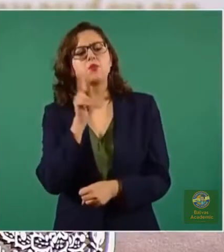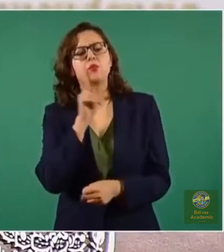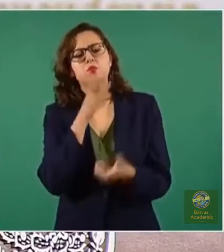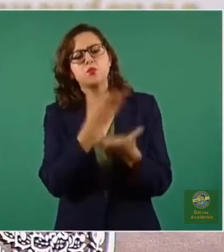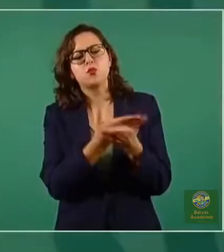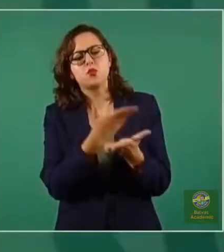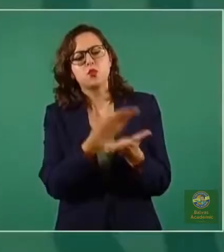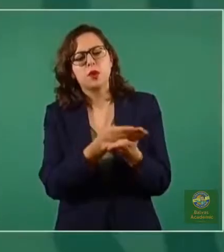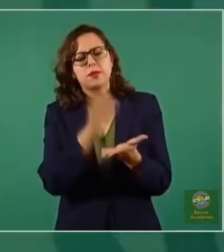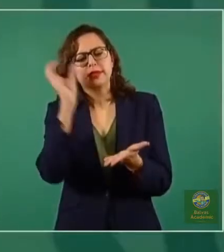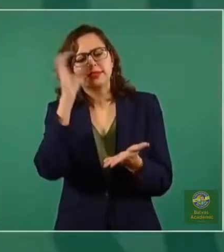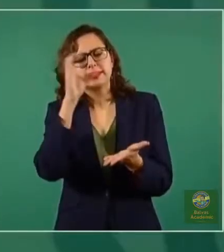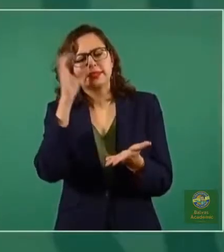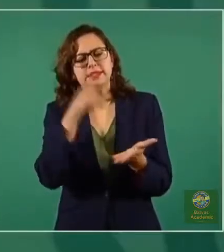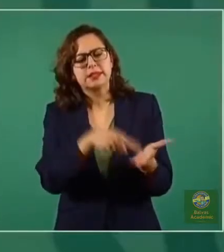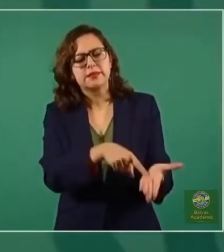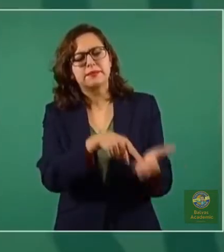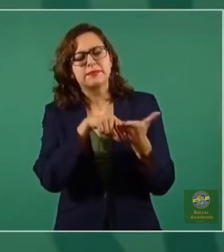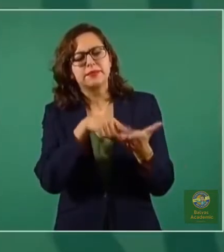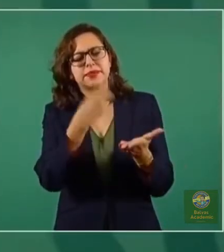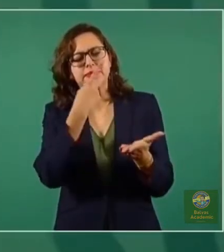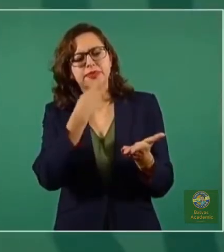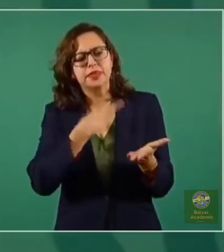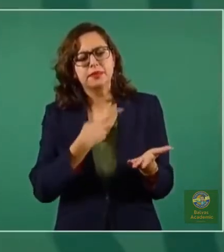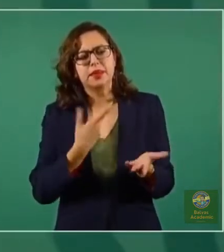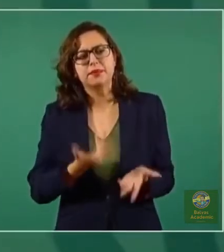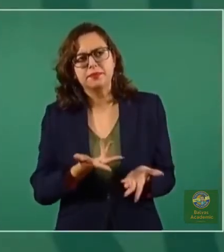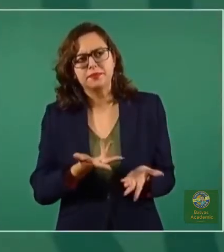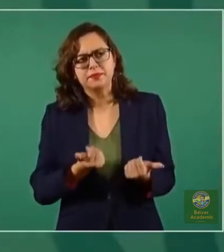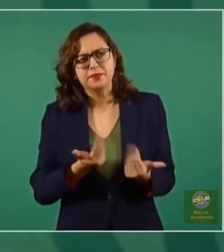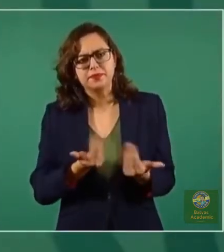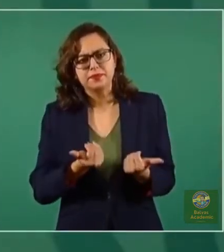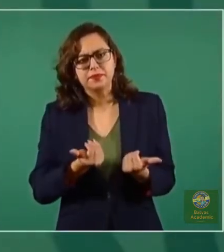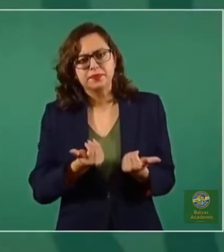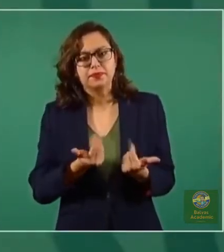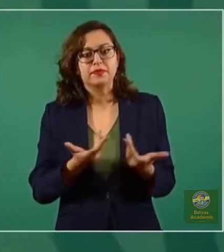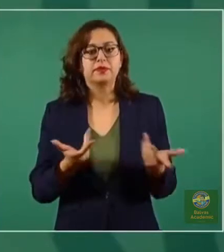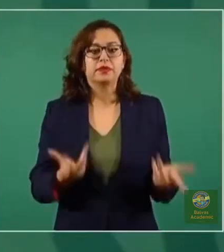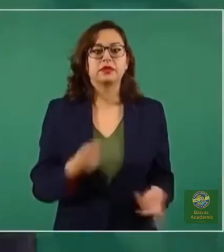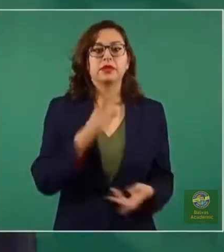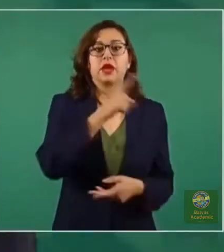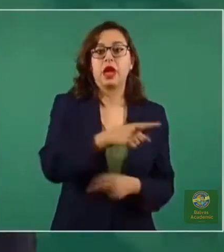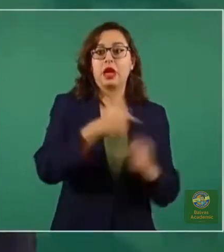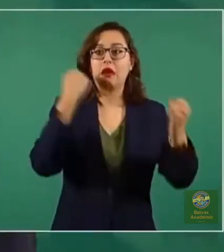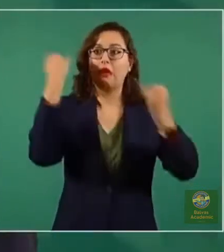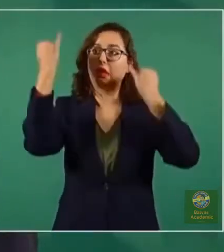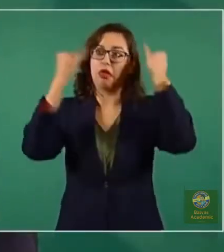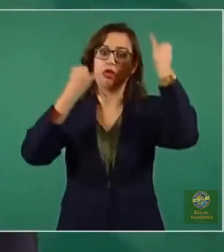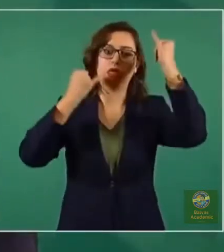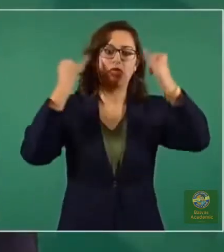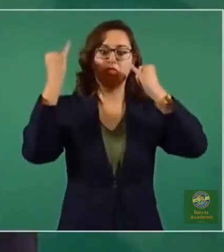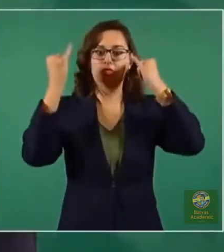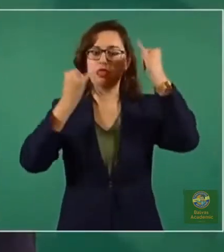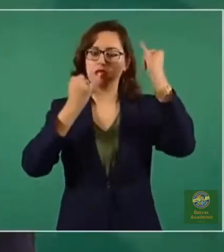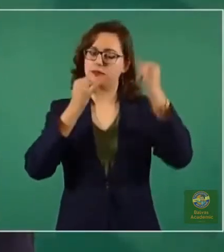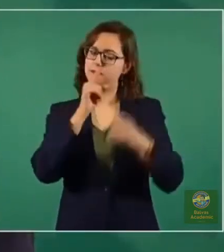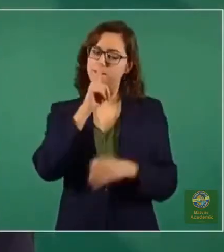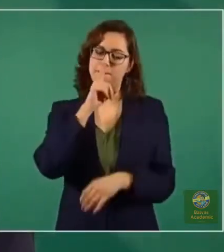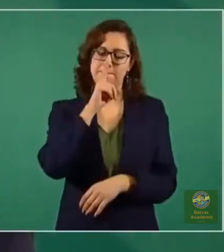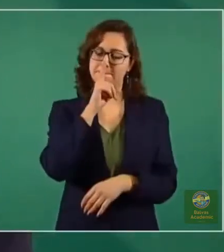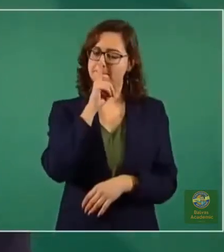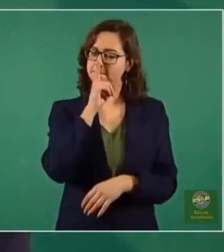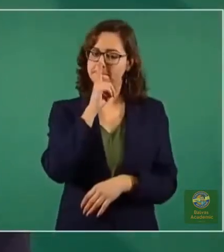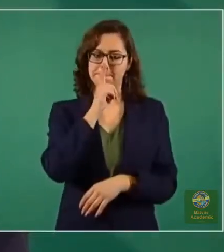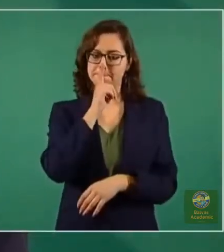no de declaraciones o de boletines.